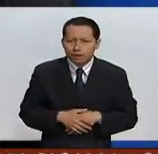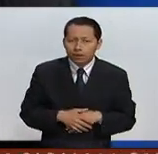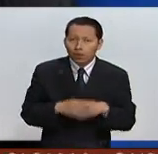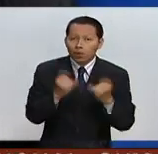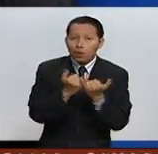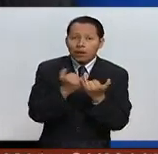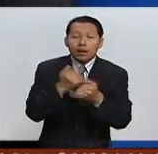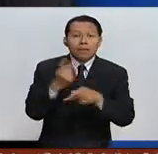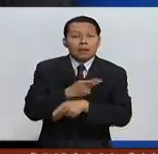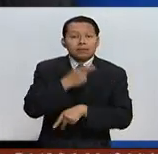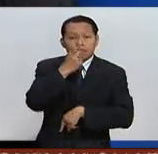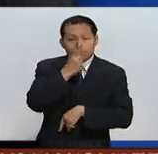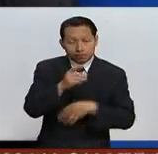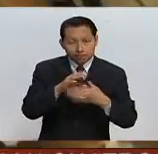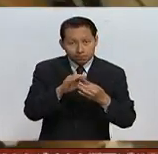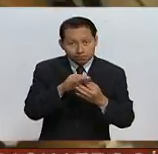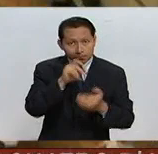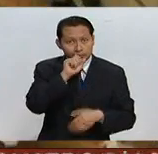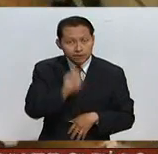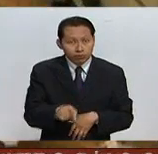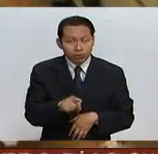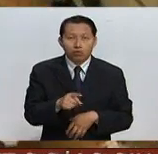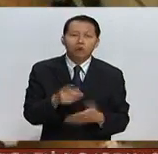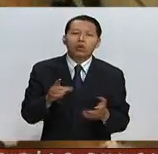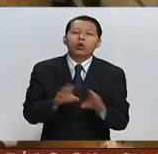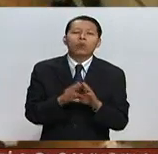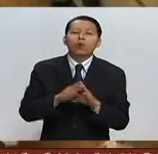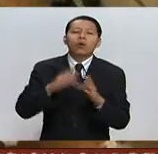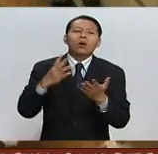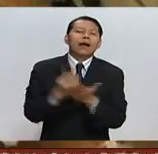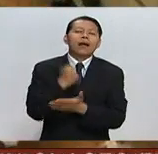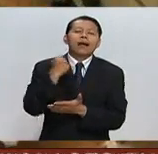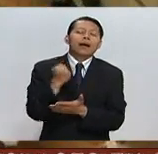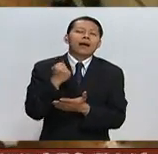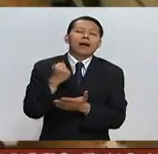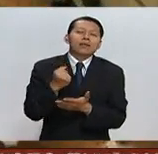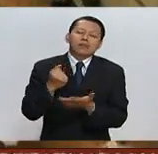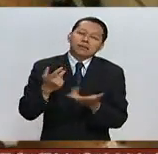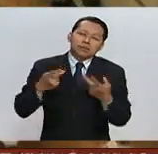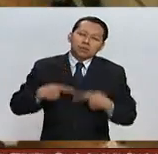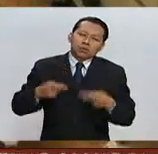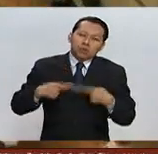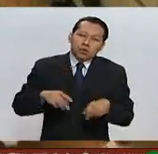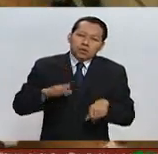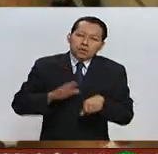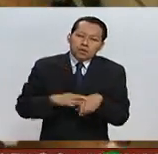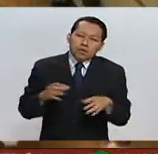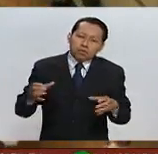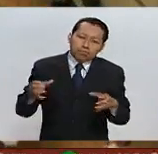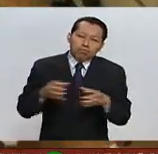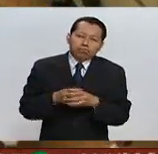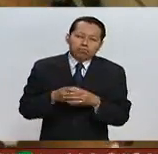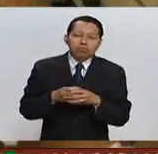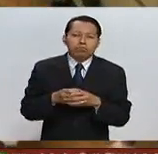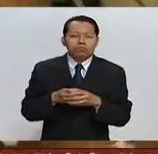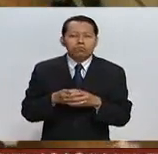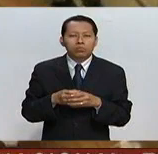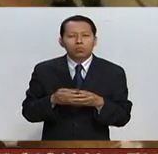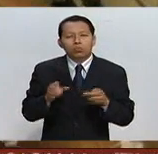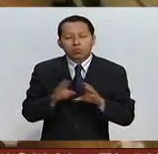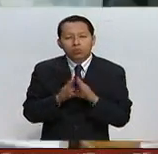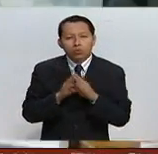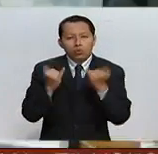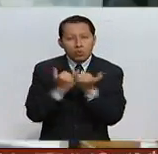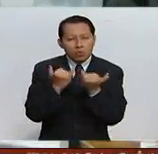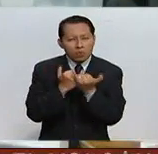final de cuentas, repito, pues gana una sociedad mucho más compacta, una sociedad que de alguna u otra manera